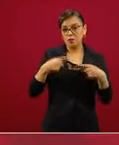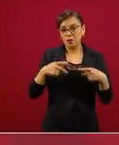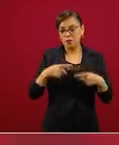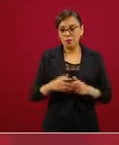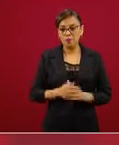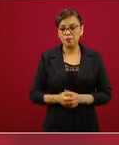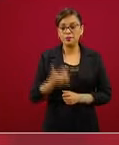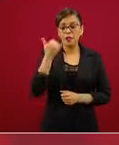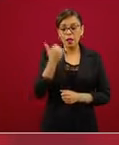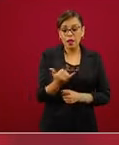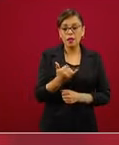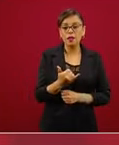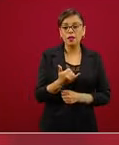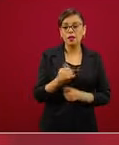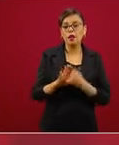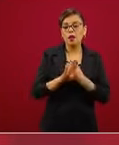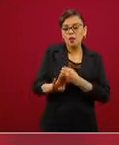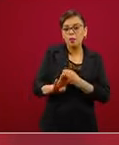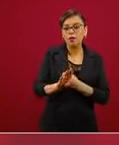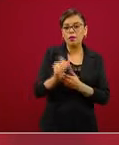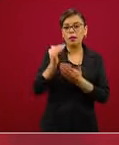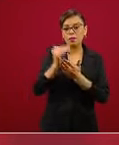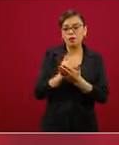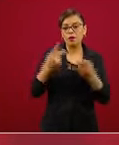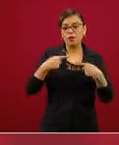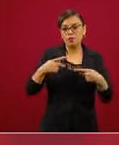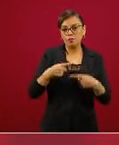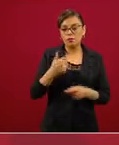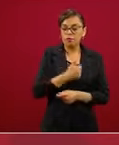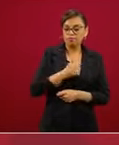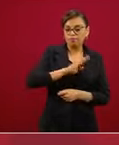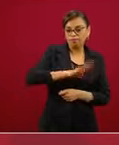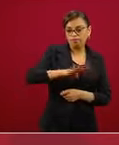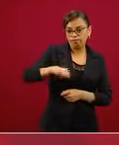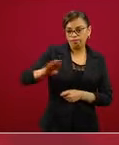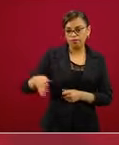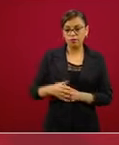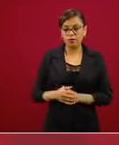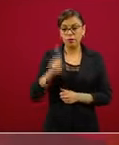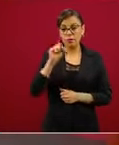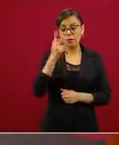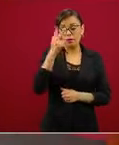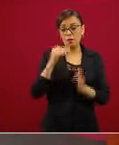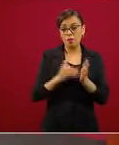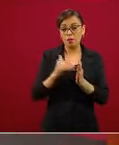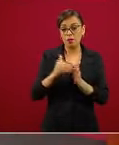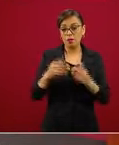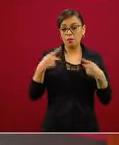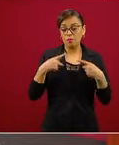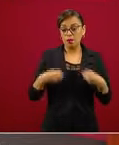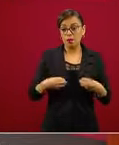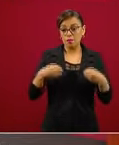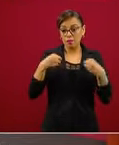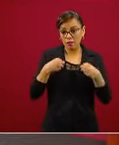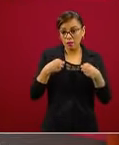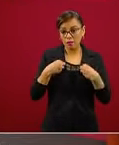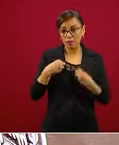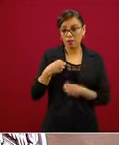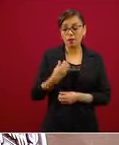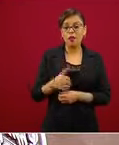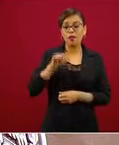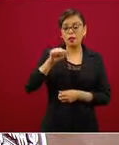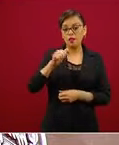de decesos. Somos parte de una zona metropolitana, 22 millones de habitantes, 16 alcaldías,